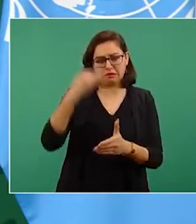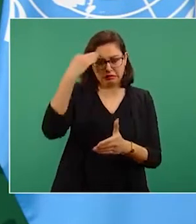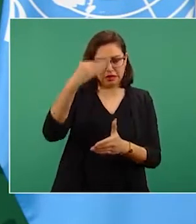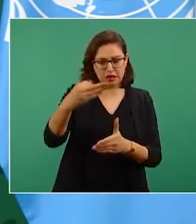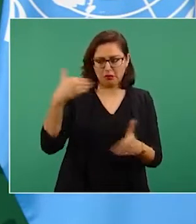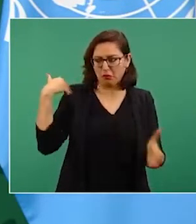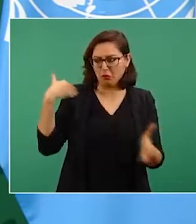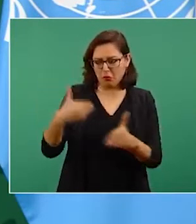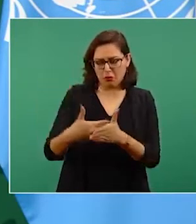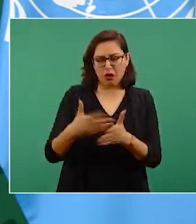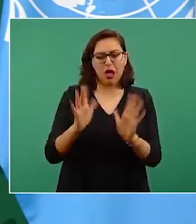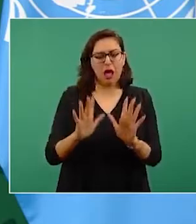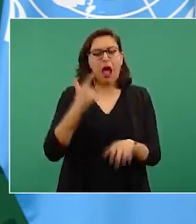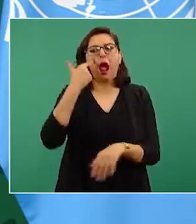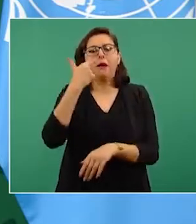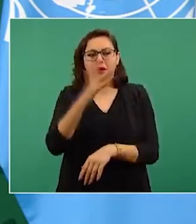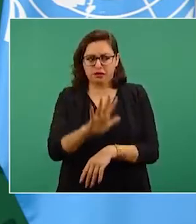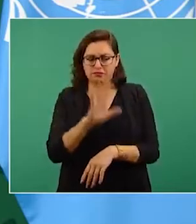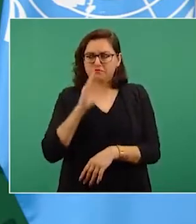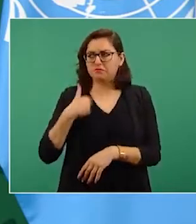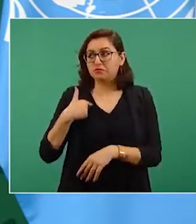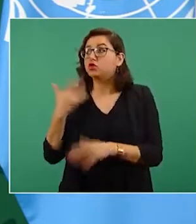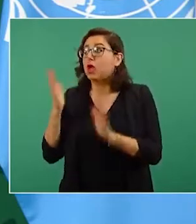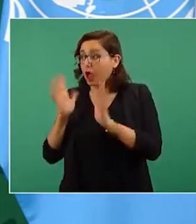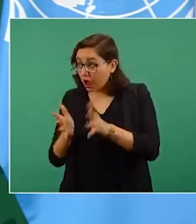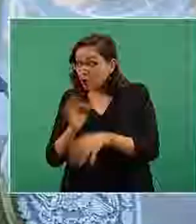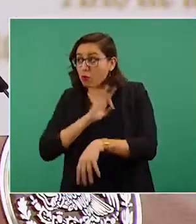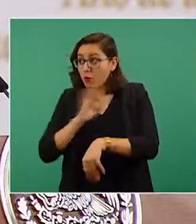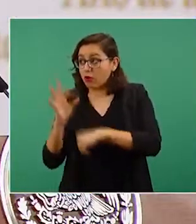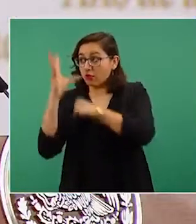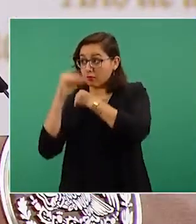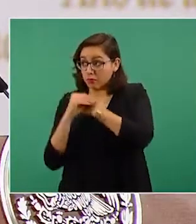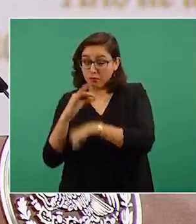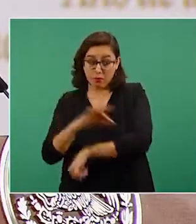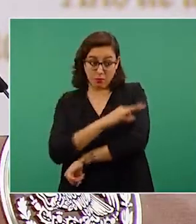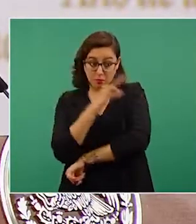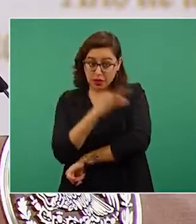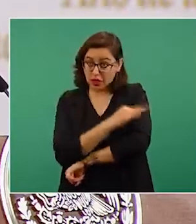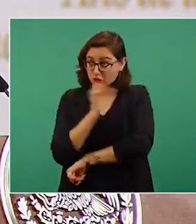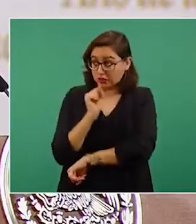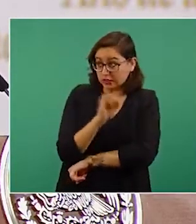De todas maneras, quiero que ellos sean los que me